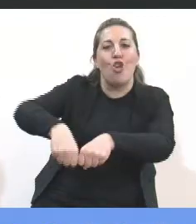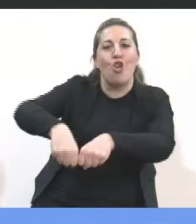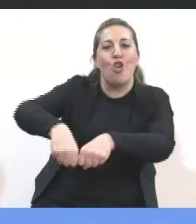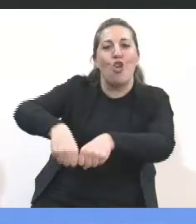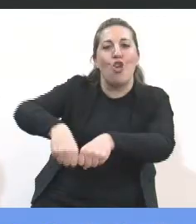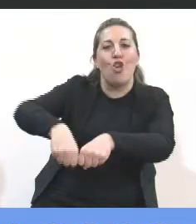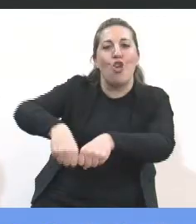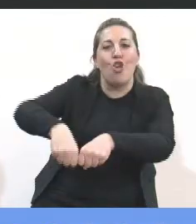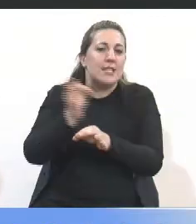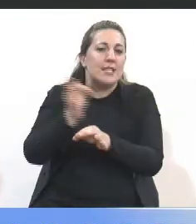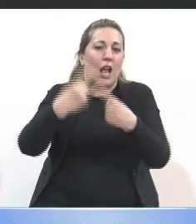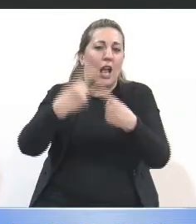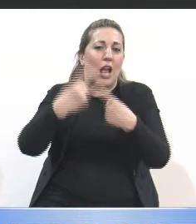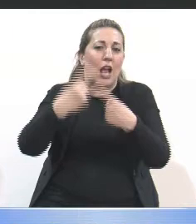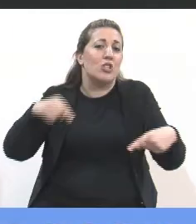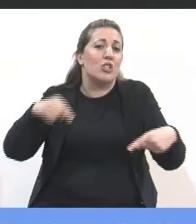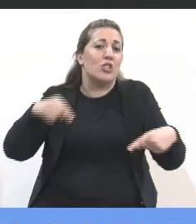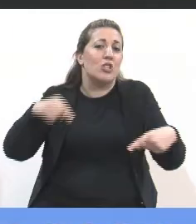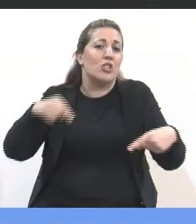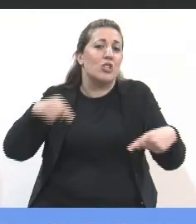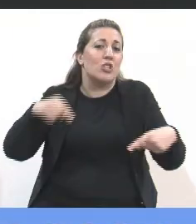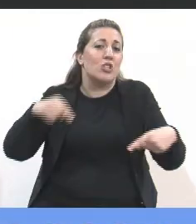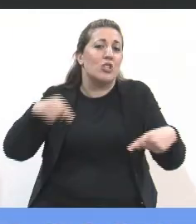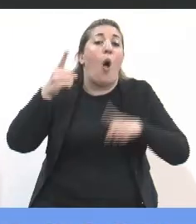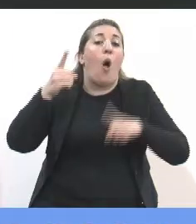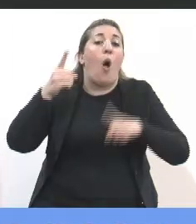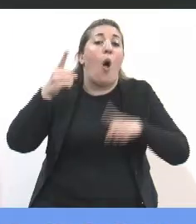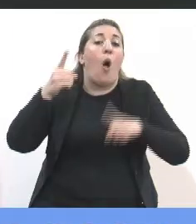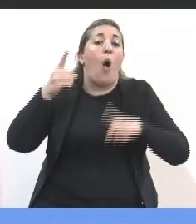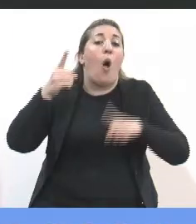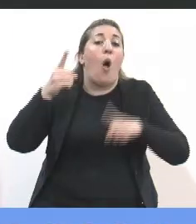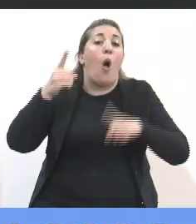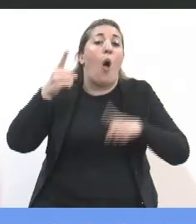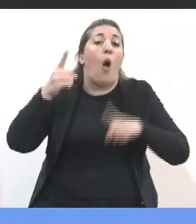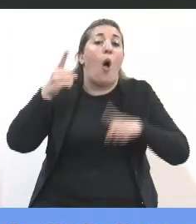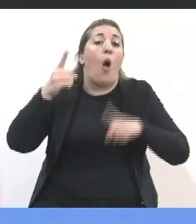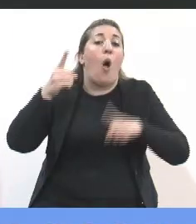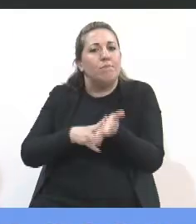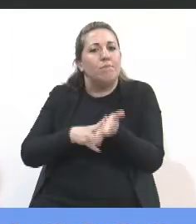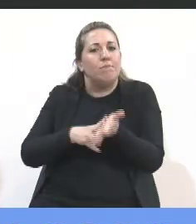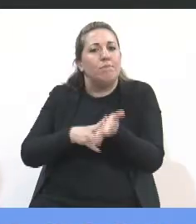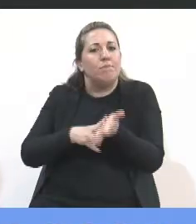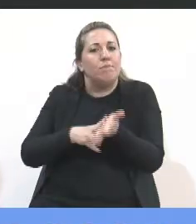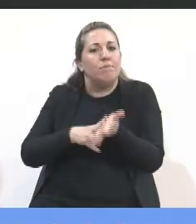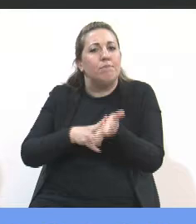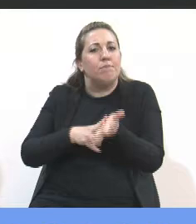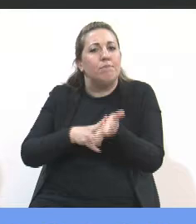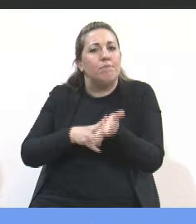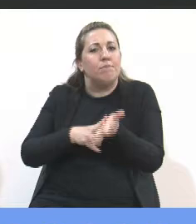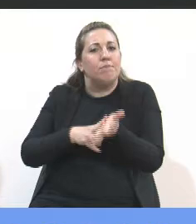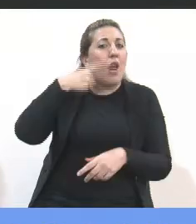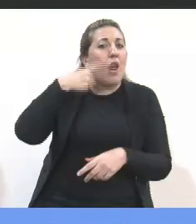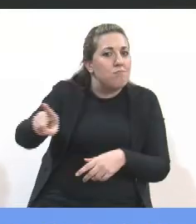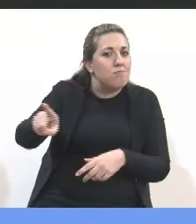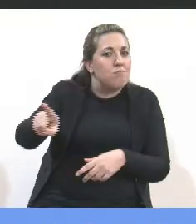recomendaciones y seguramente la que no nos olvidábamos de darle era nuevamente el que no hablara con desconocidos. Bueno, hoy